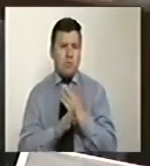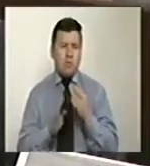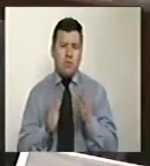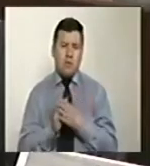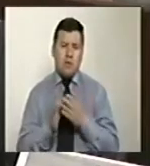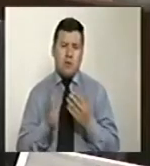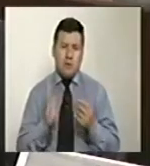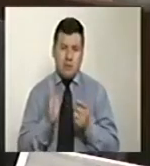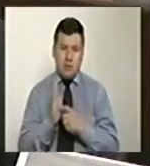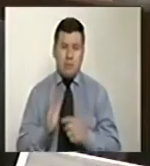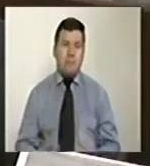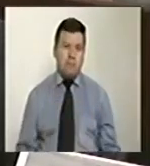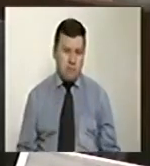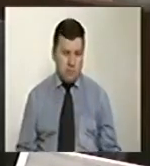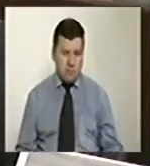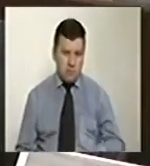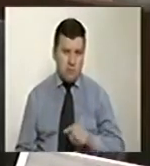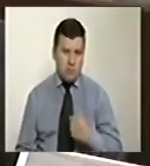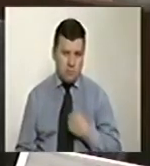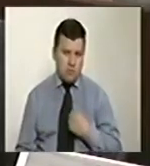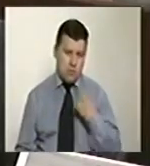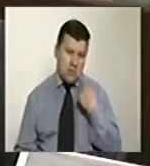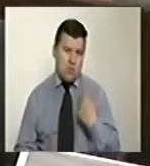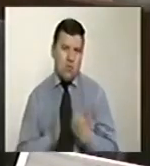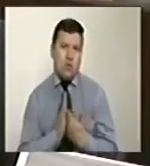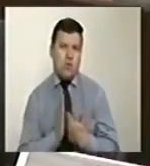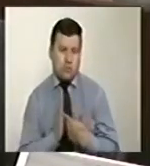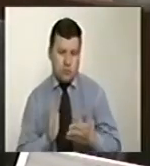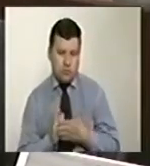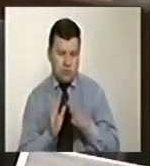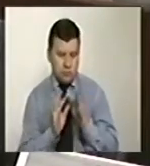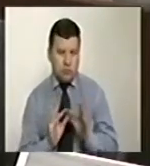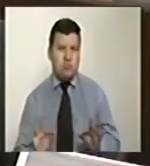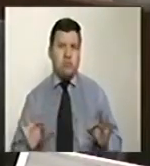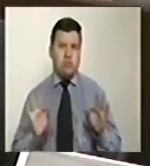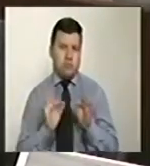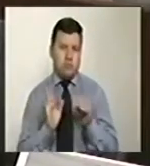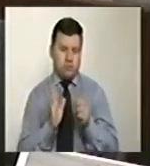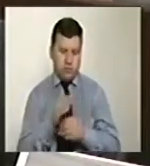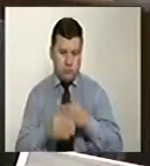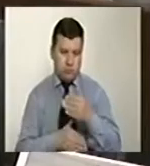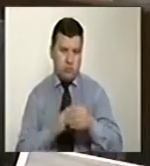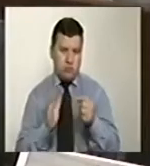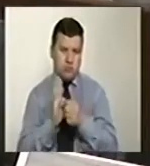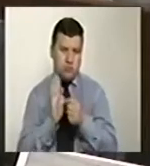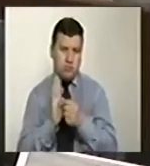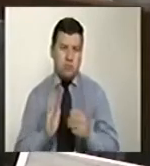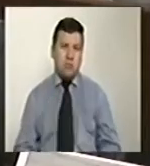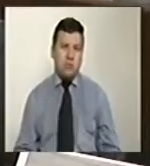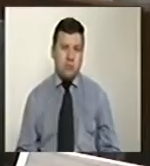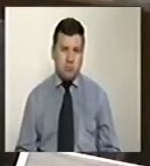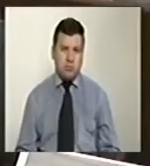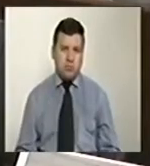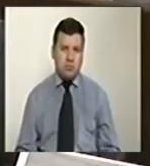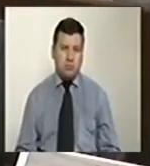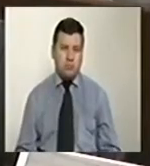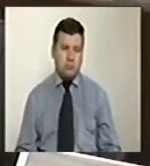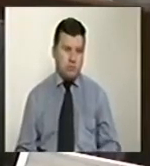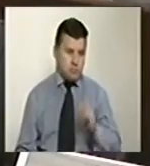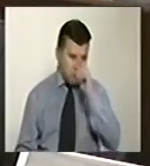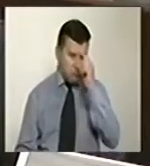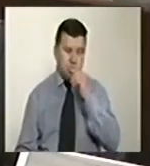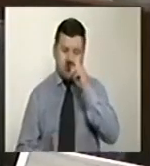de tal magnitud, sin embargo, dejo constancia de lo importante que es avanzar en esta materia. Dice la honorable